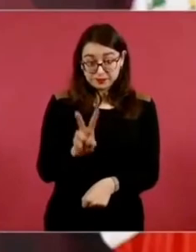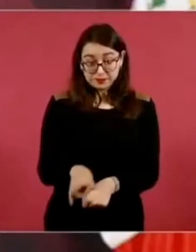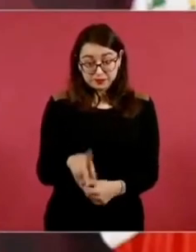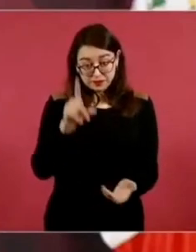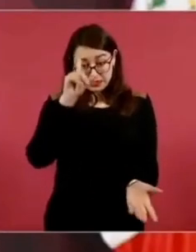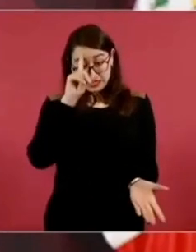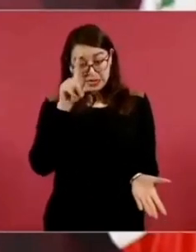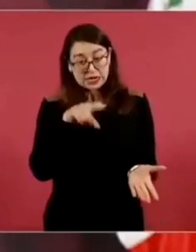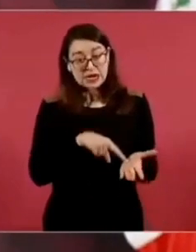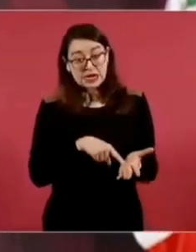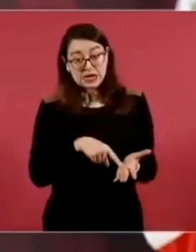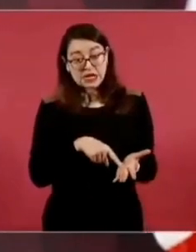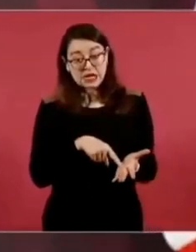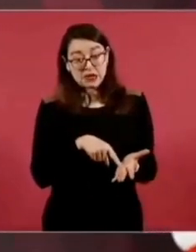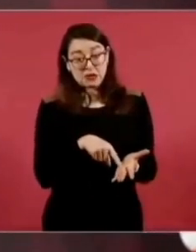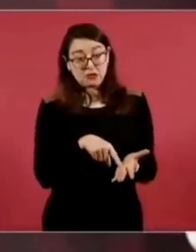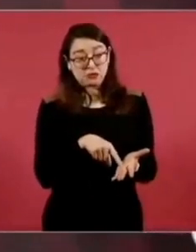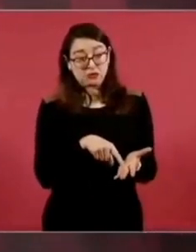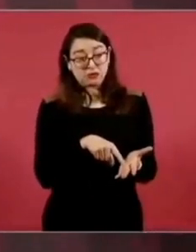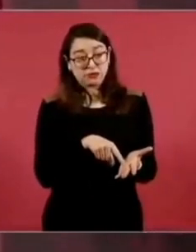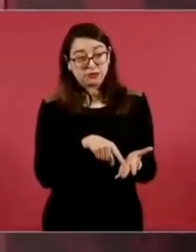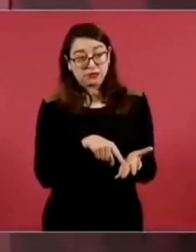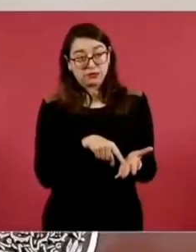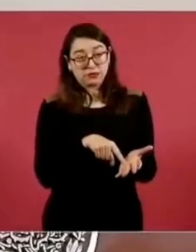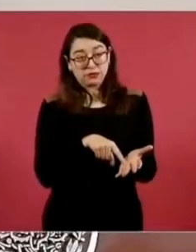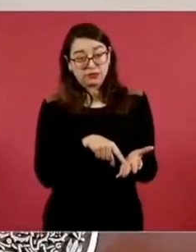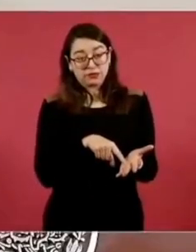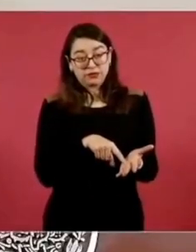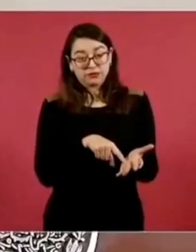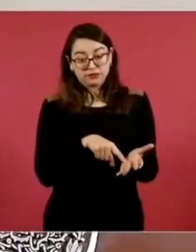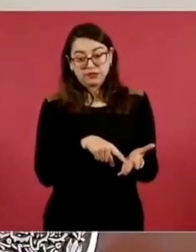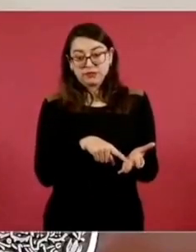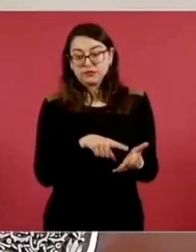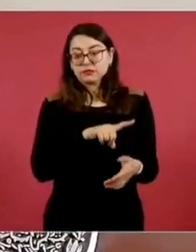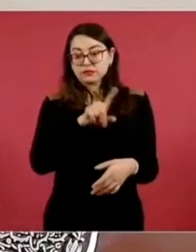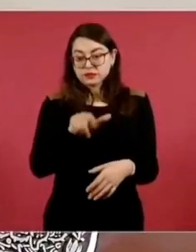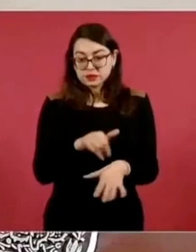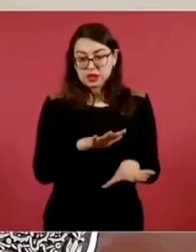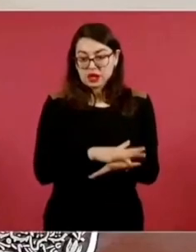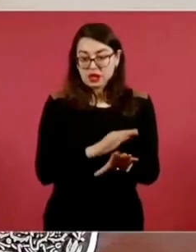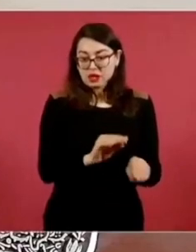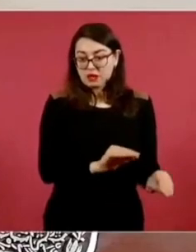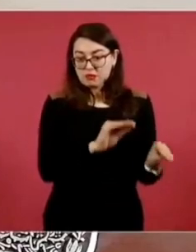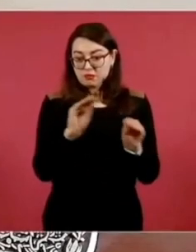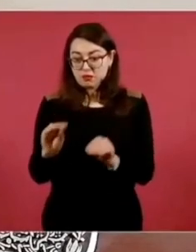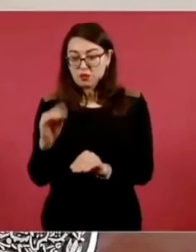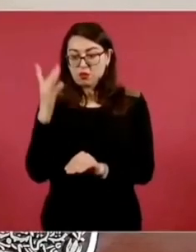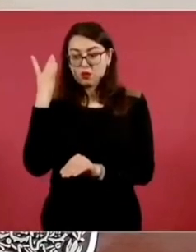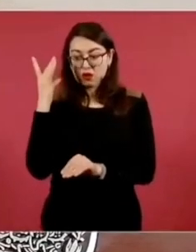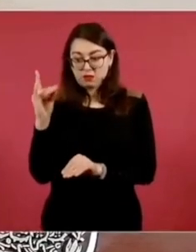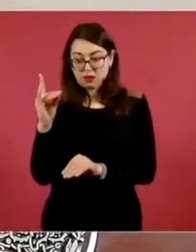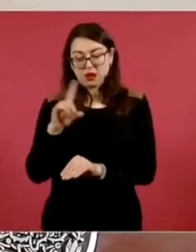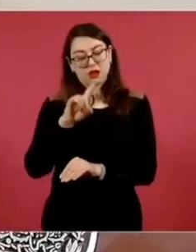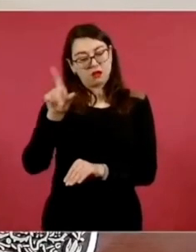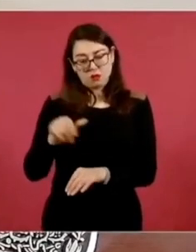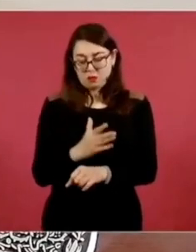que, en Cuernavaca. Y luego se fue ya a Madero.